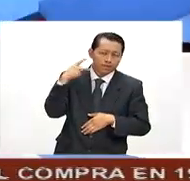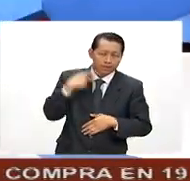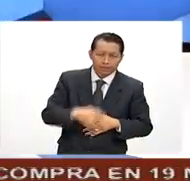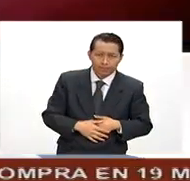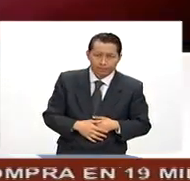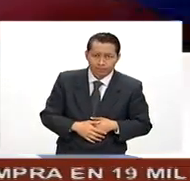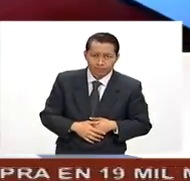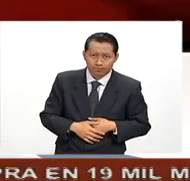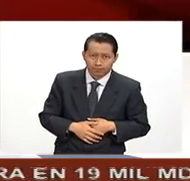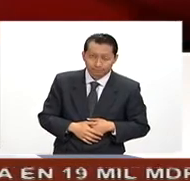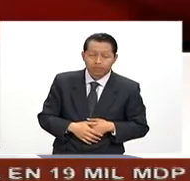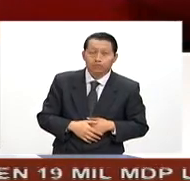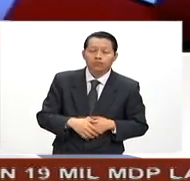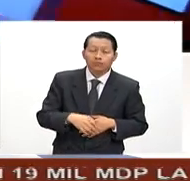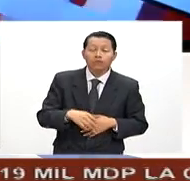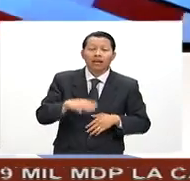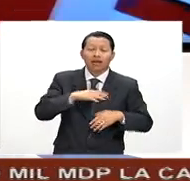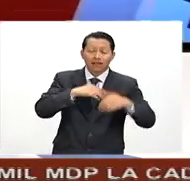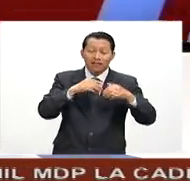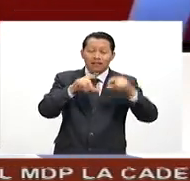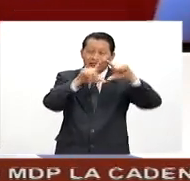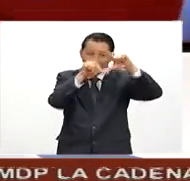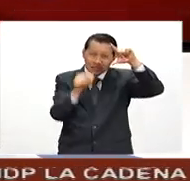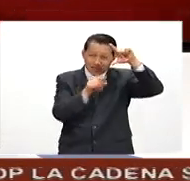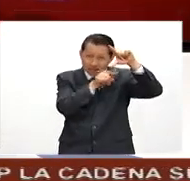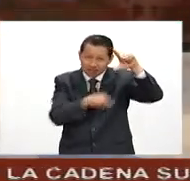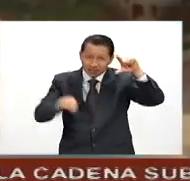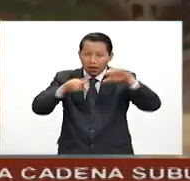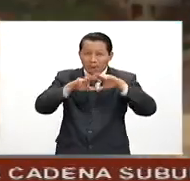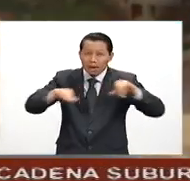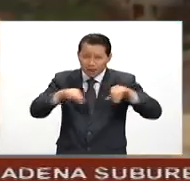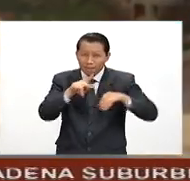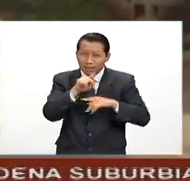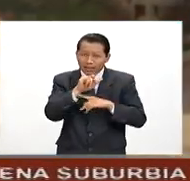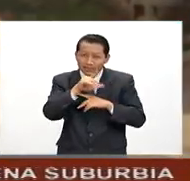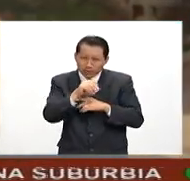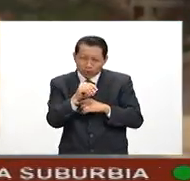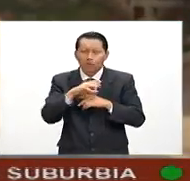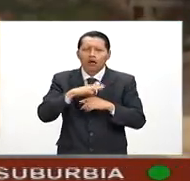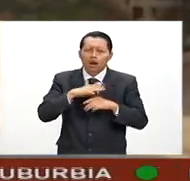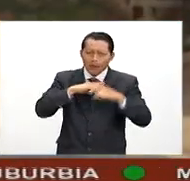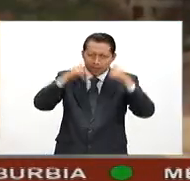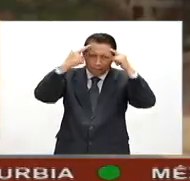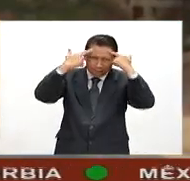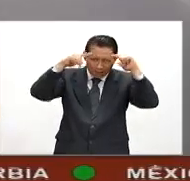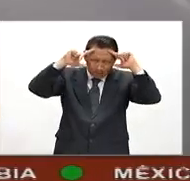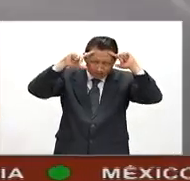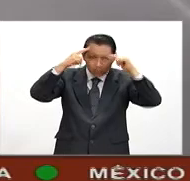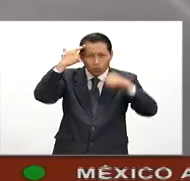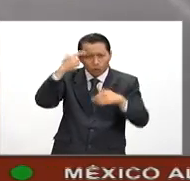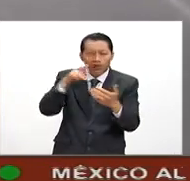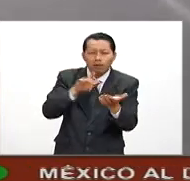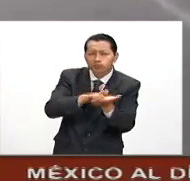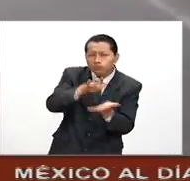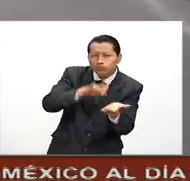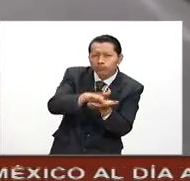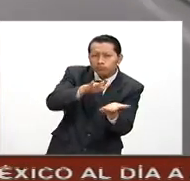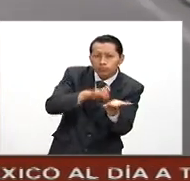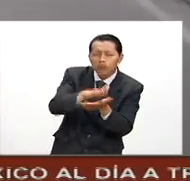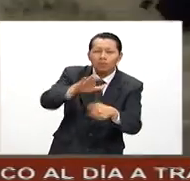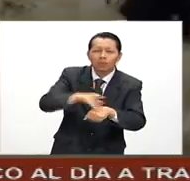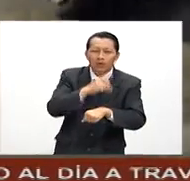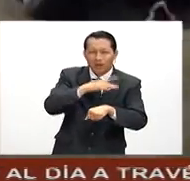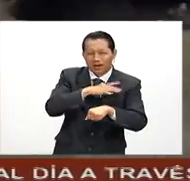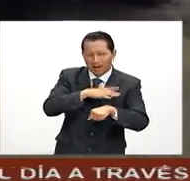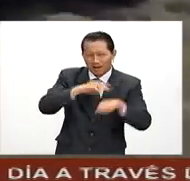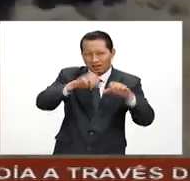Es en Puebla. En el Pacífico, más de 2 mil 600 elementos de la Secretaría de Marina participan en las tareas de apoyo a la población afectada por el paso de